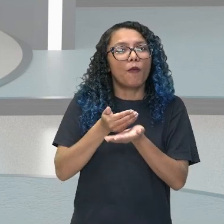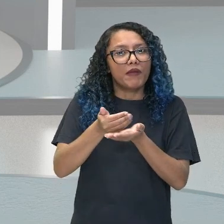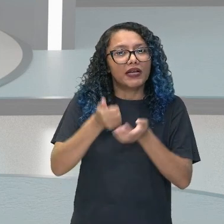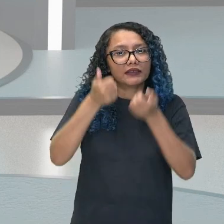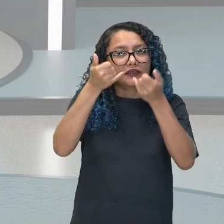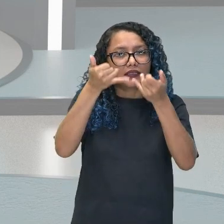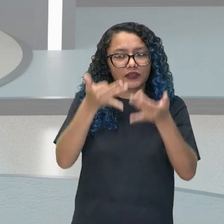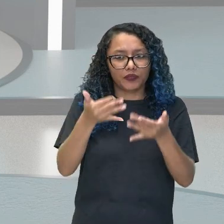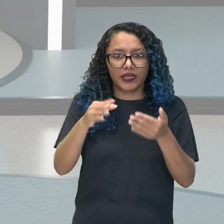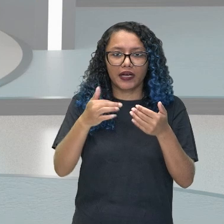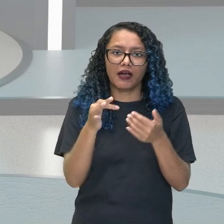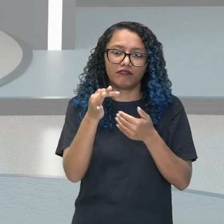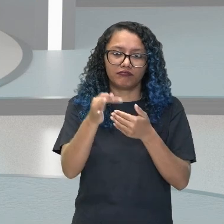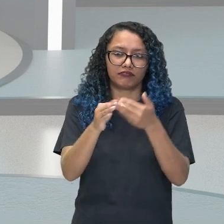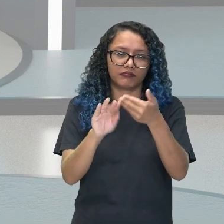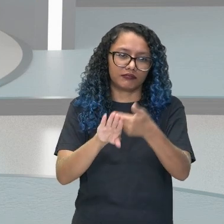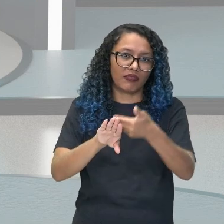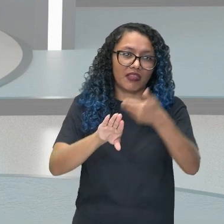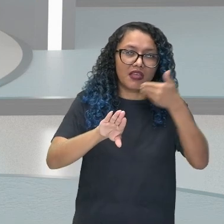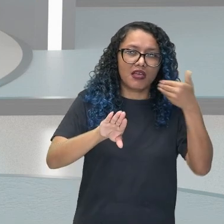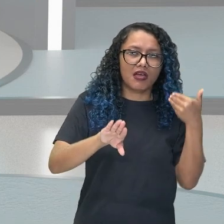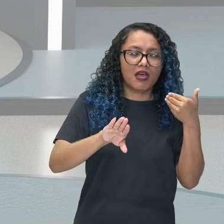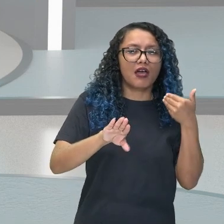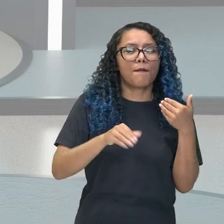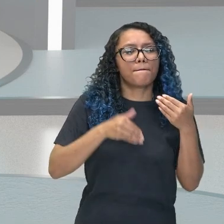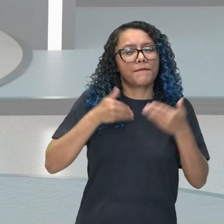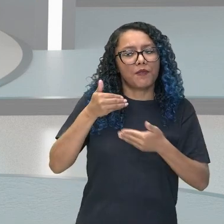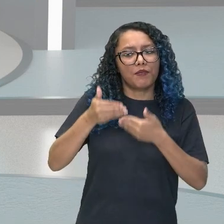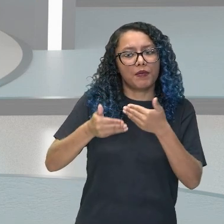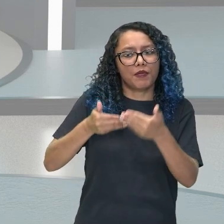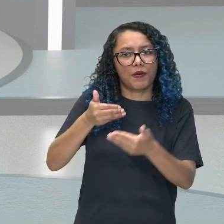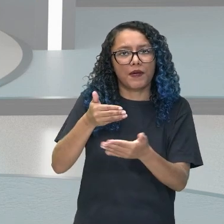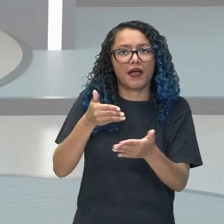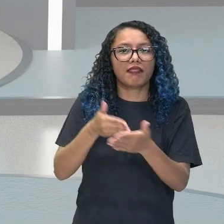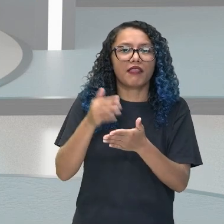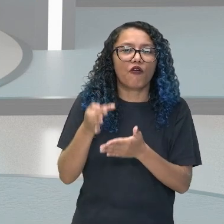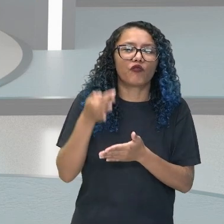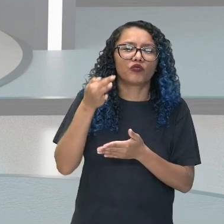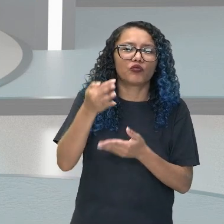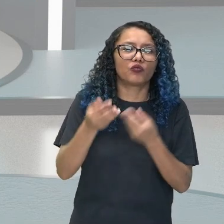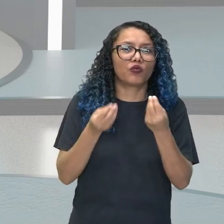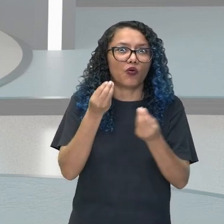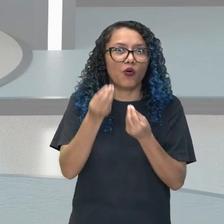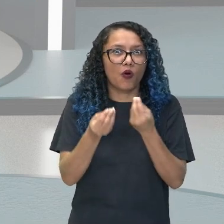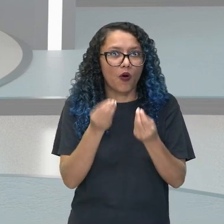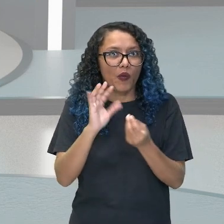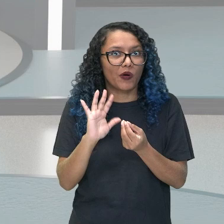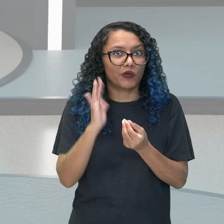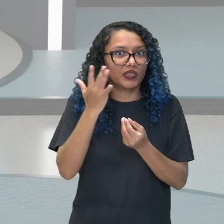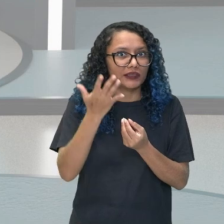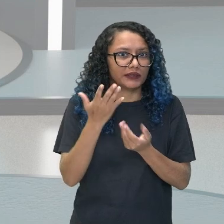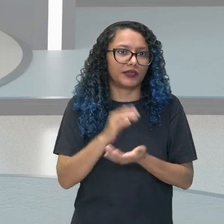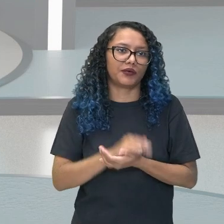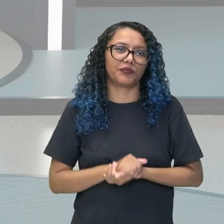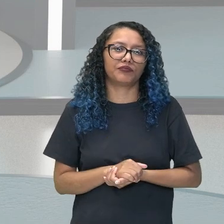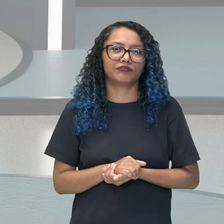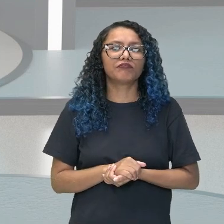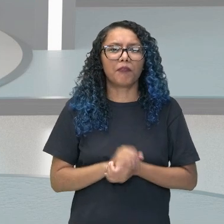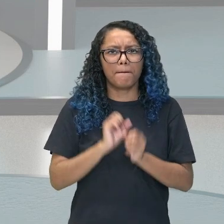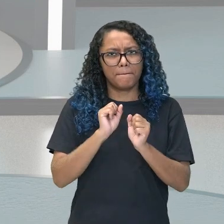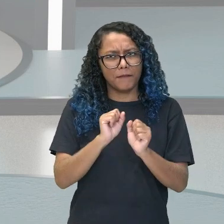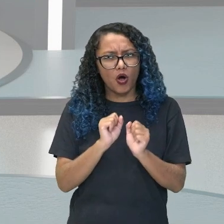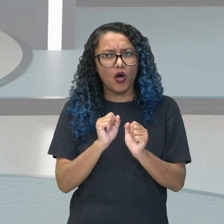hasta llegar aquel momento. Entonces, el texto narrativo puede brincar con el tiempo. Y tenemos la acción,